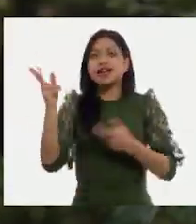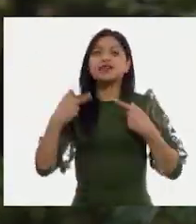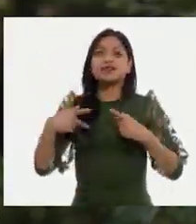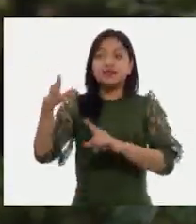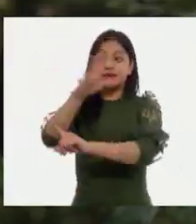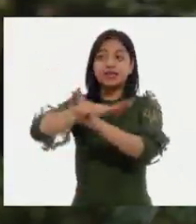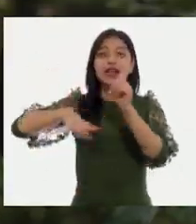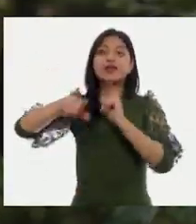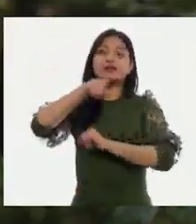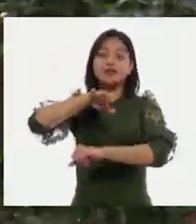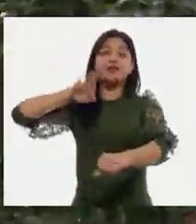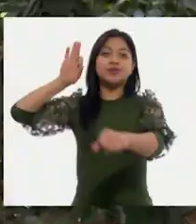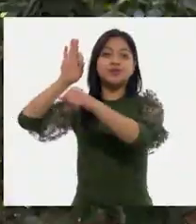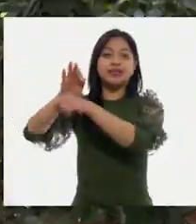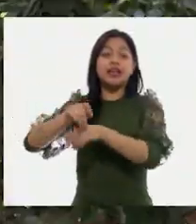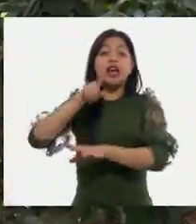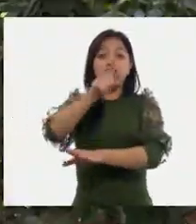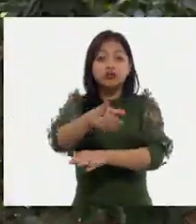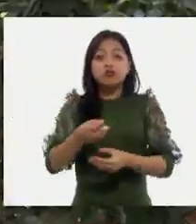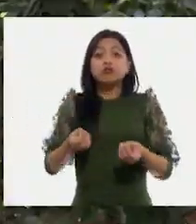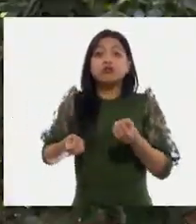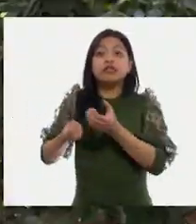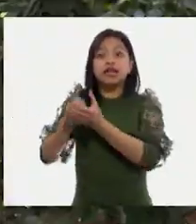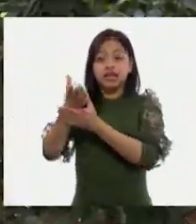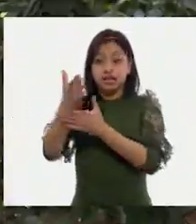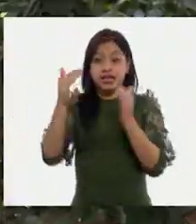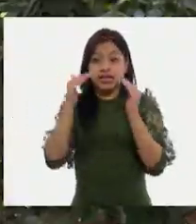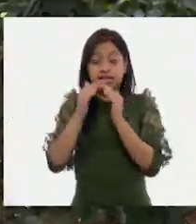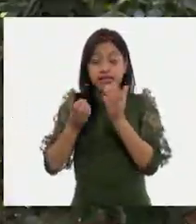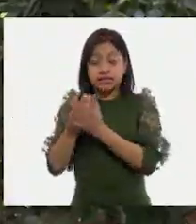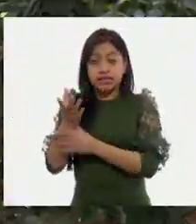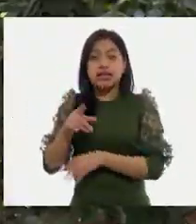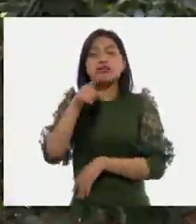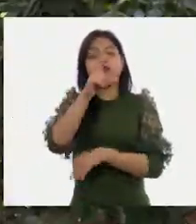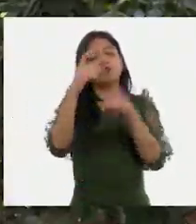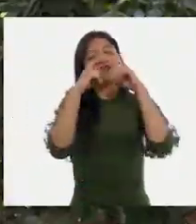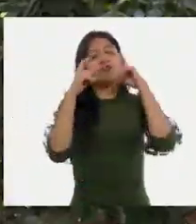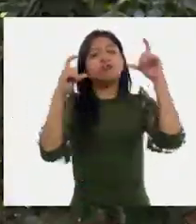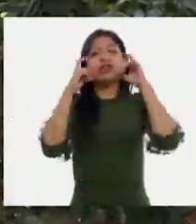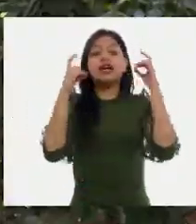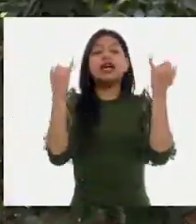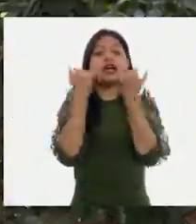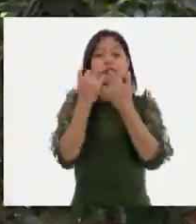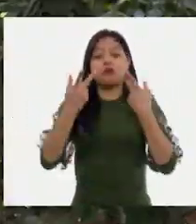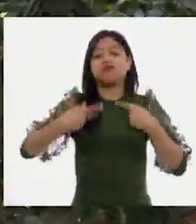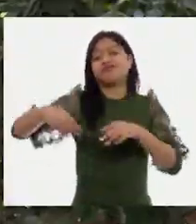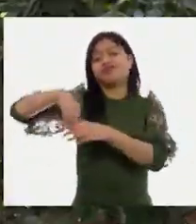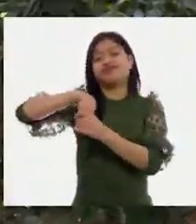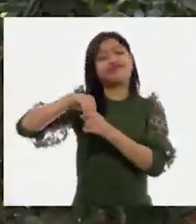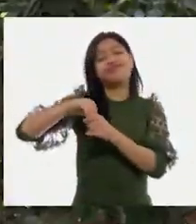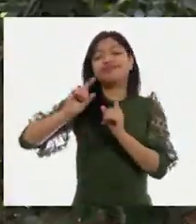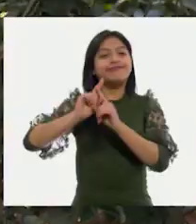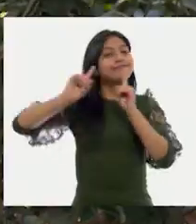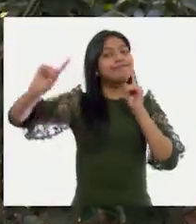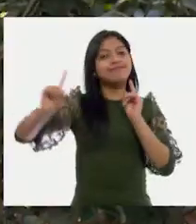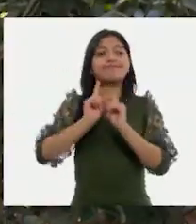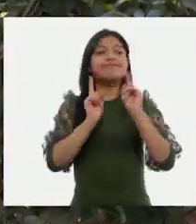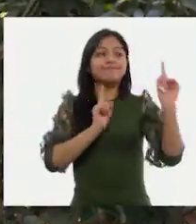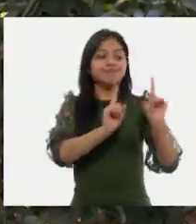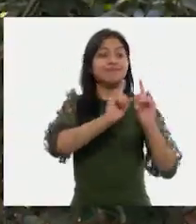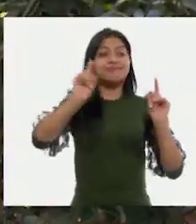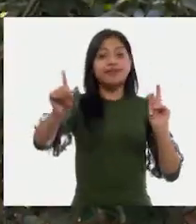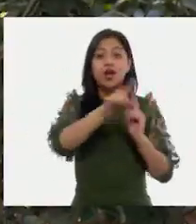personas que te rodean. Si sales de casa, usa cubrebocas y guarda la sana distancia.